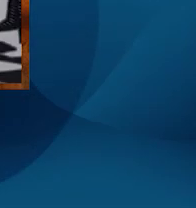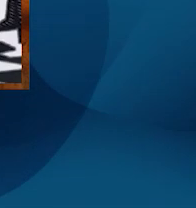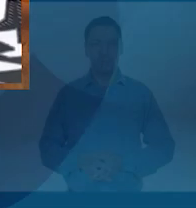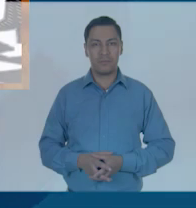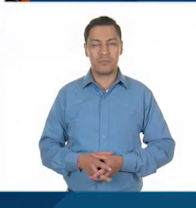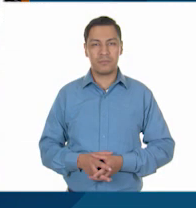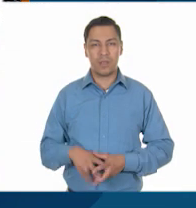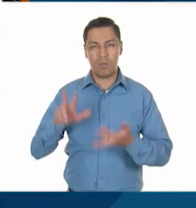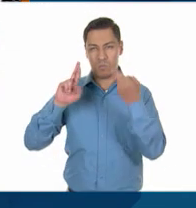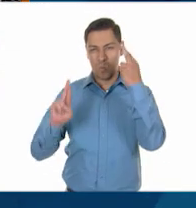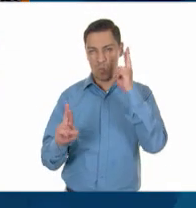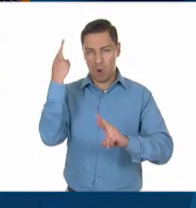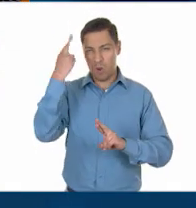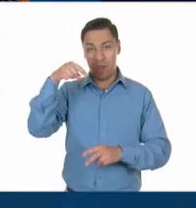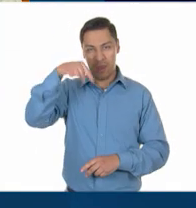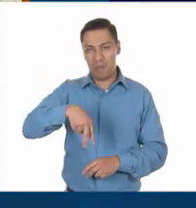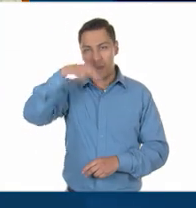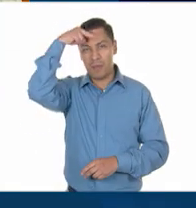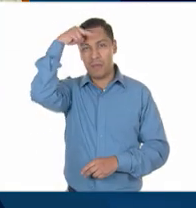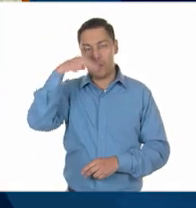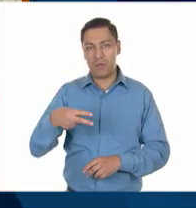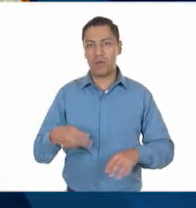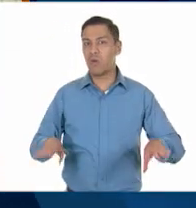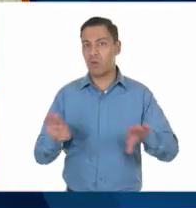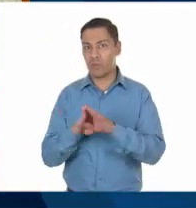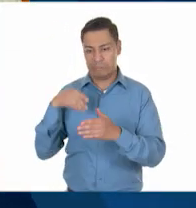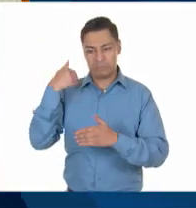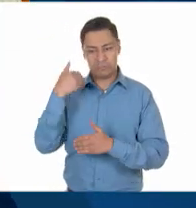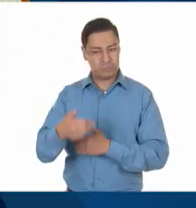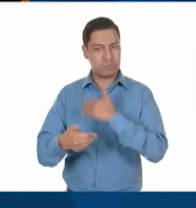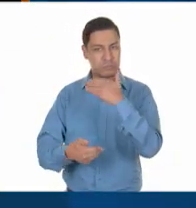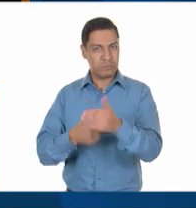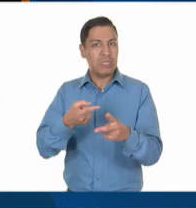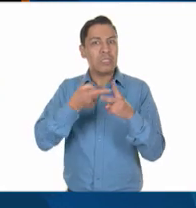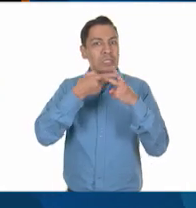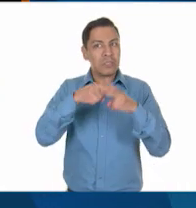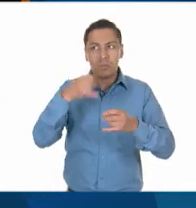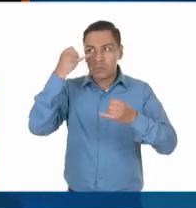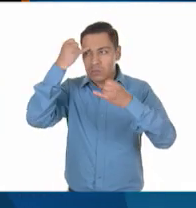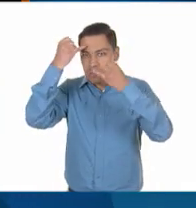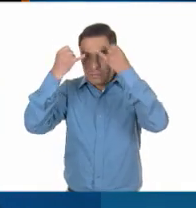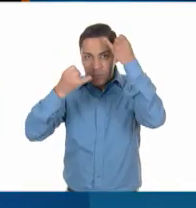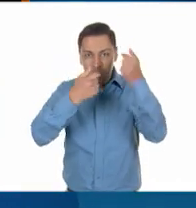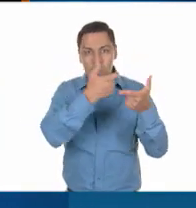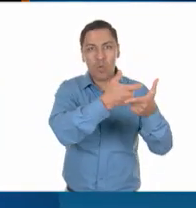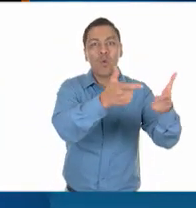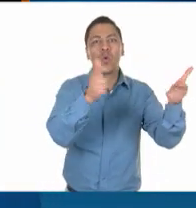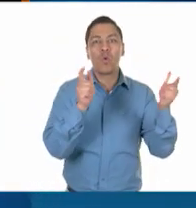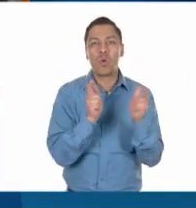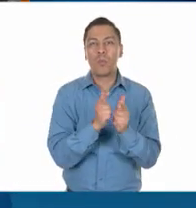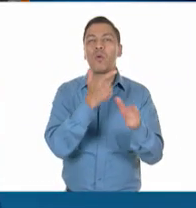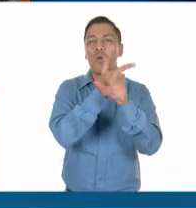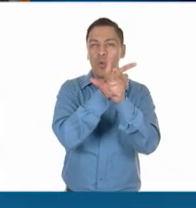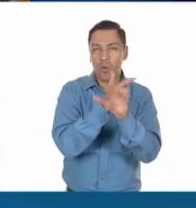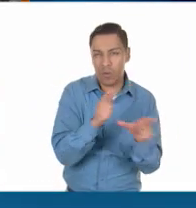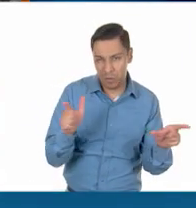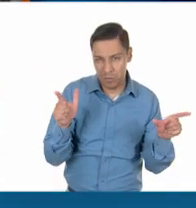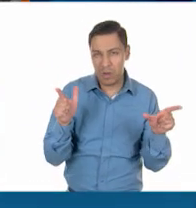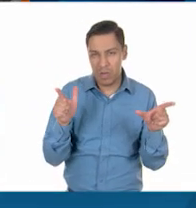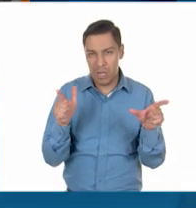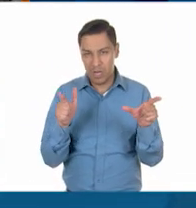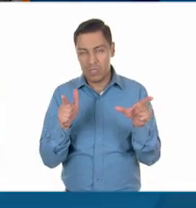La revolución mexicana fue un proceso que inició con las ideas que los grupos liberales y magonistas,